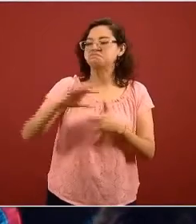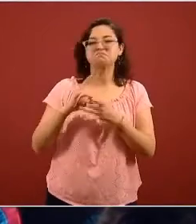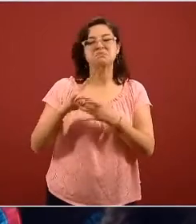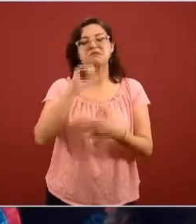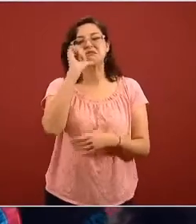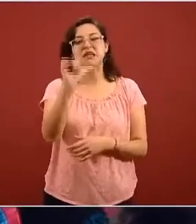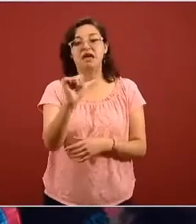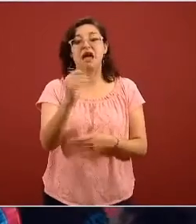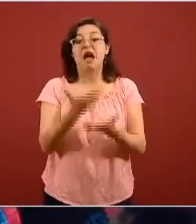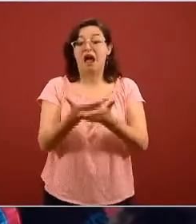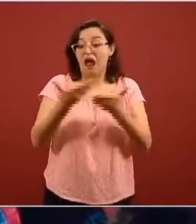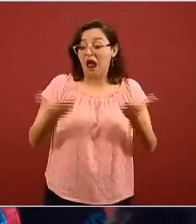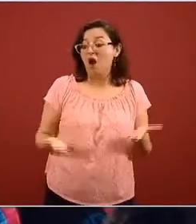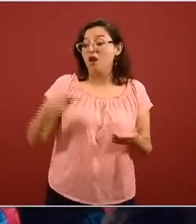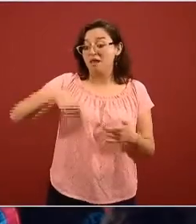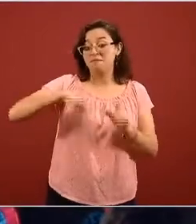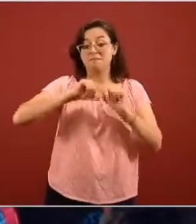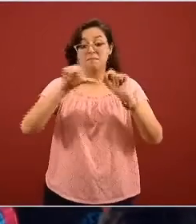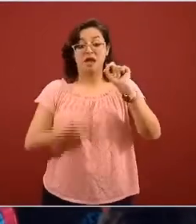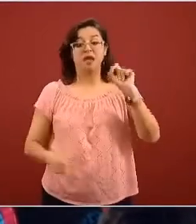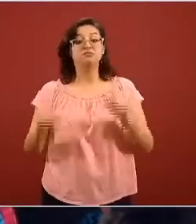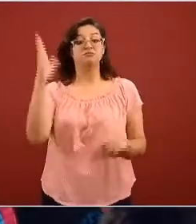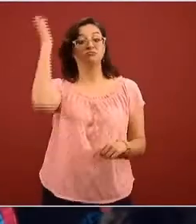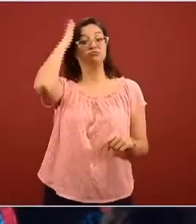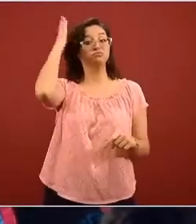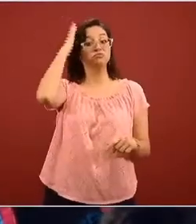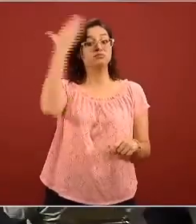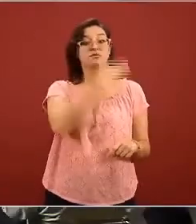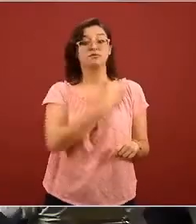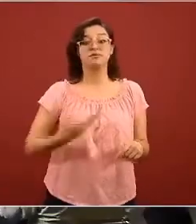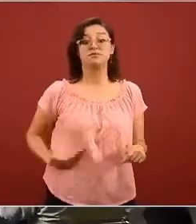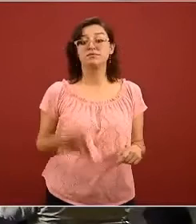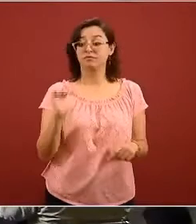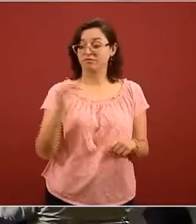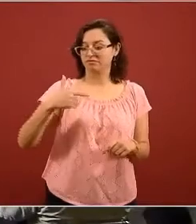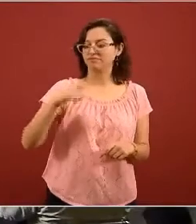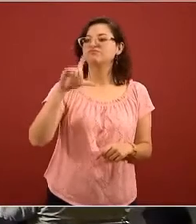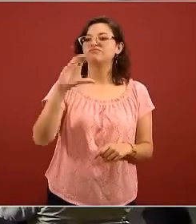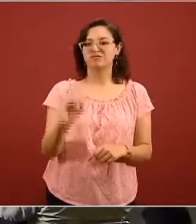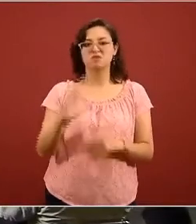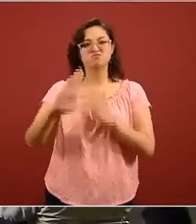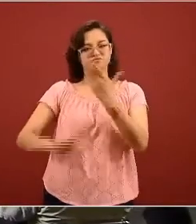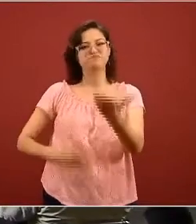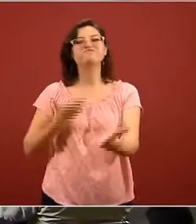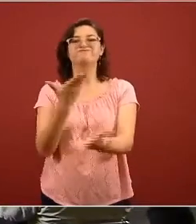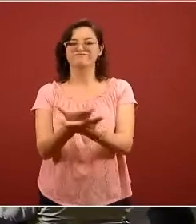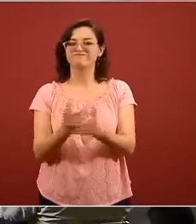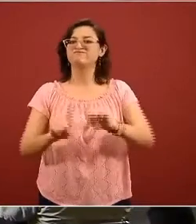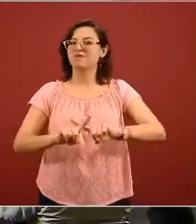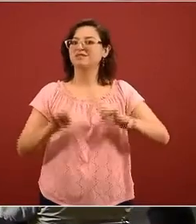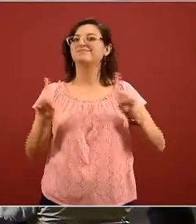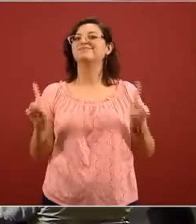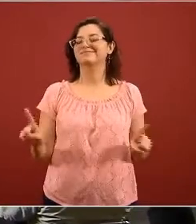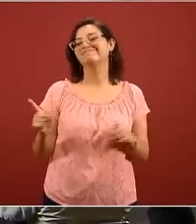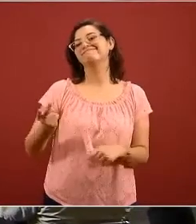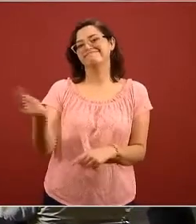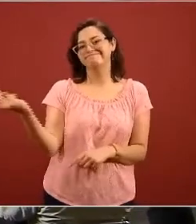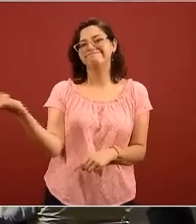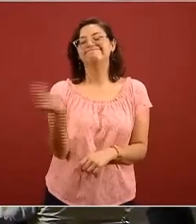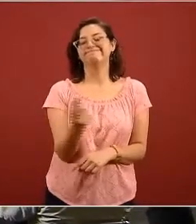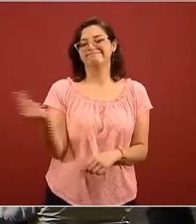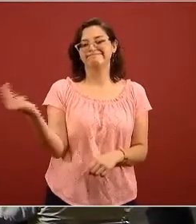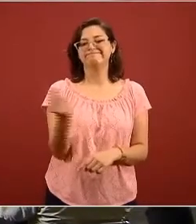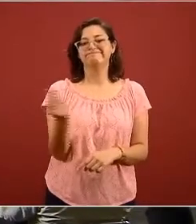en este país con el liderazgo del licenciado Andrés Manuel López Obrador nuestro presidente en donde